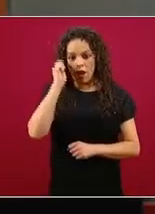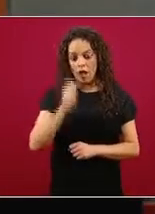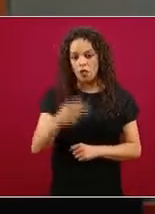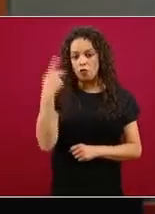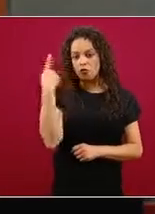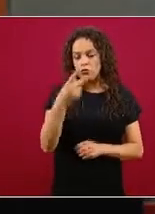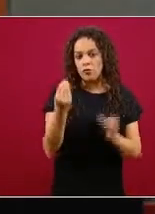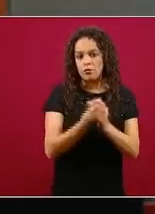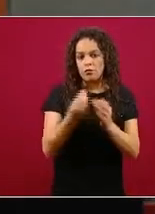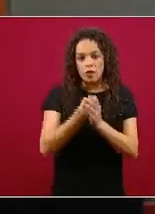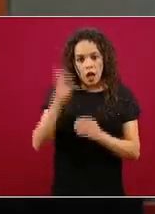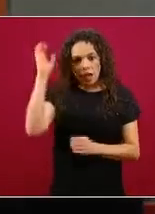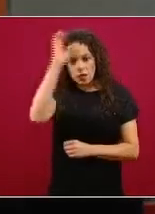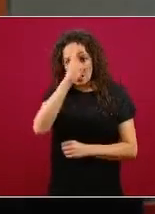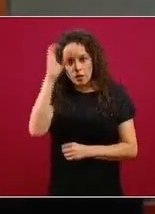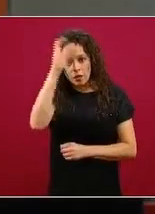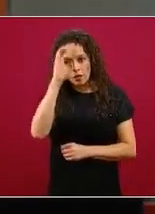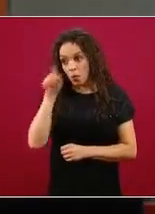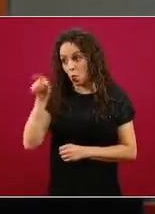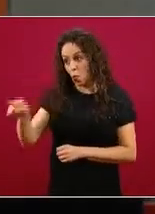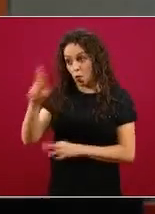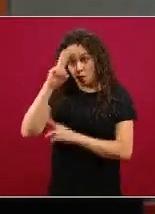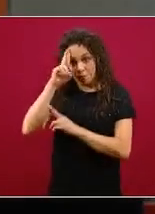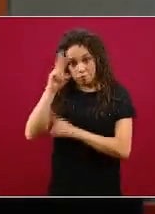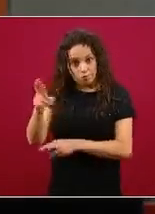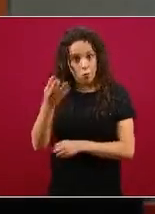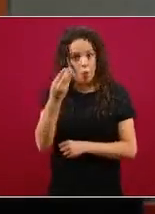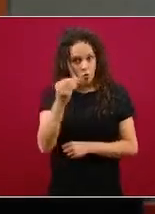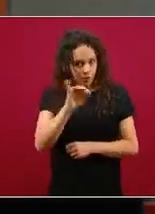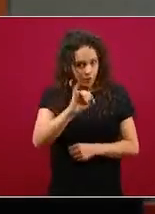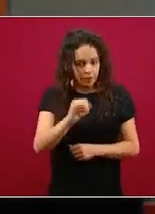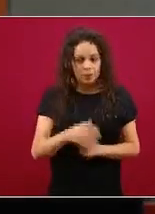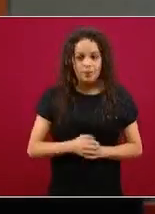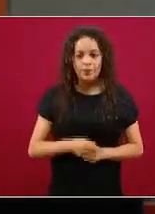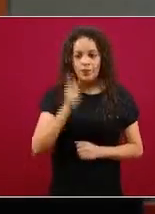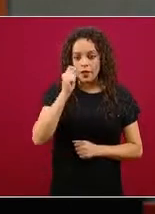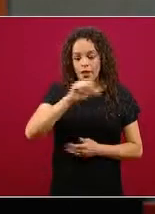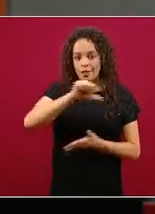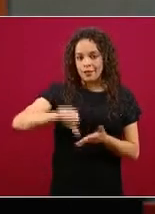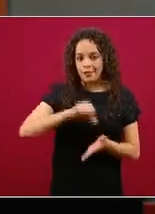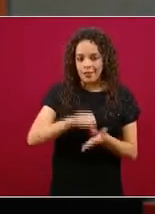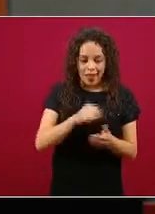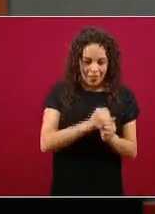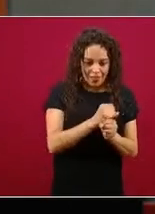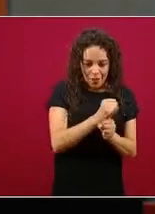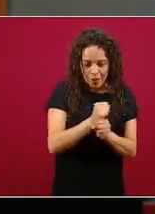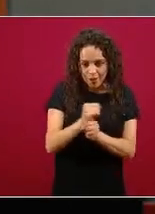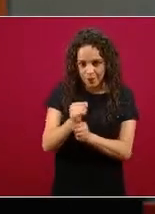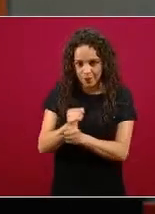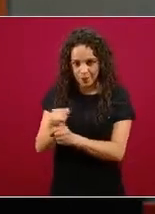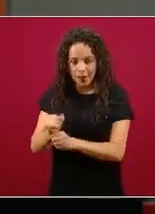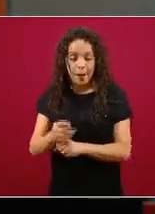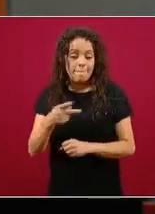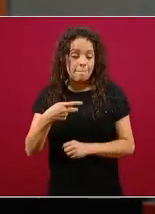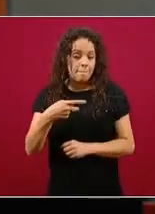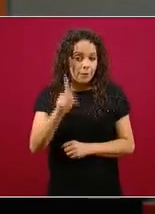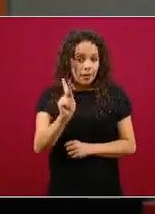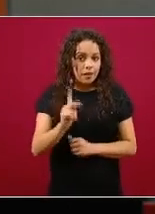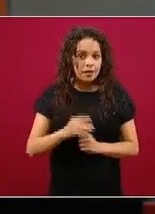usted respeta mucho a las entidades con los centros de investigación. Sin embargo, como